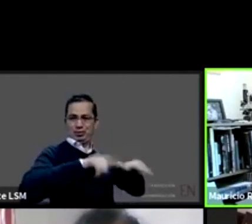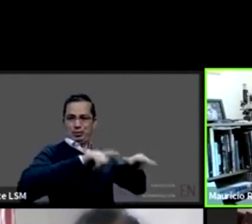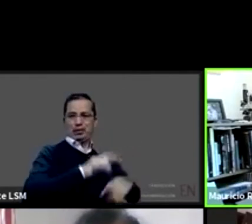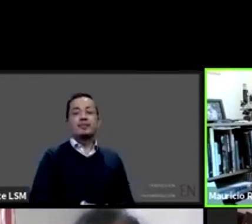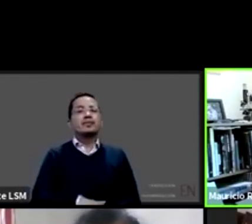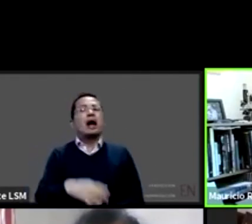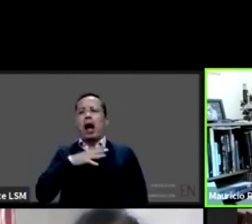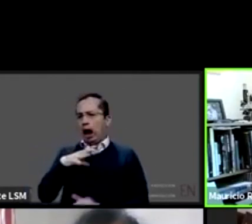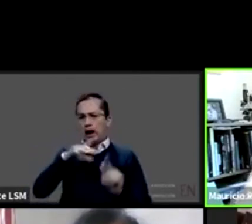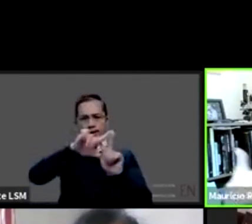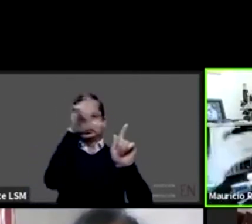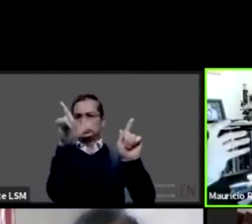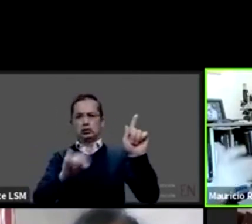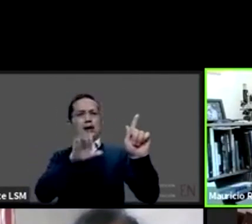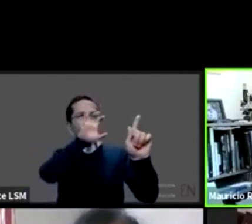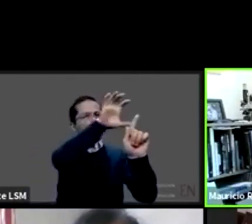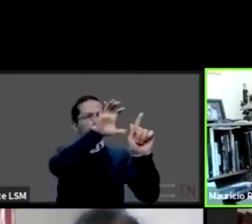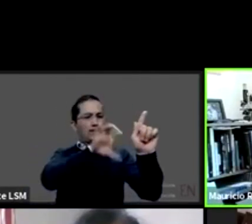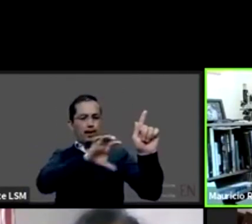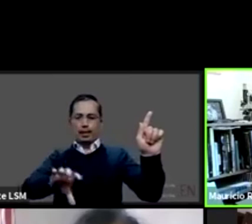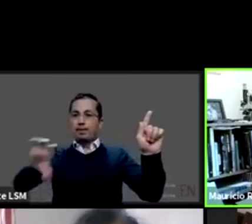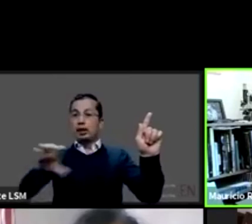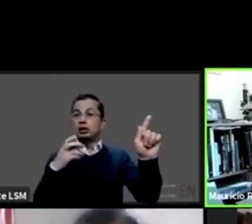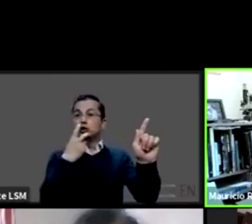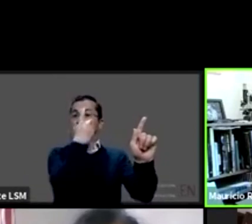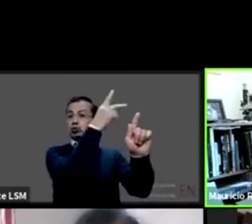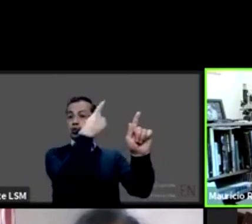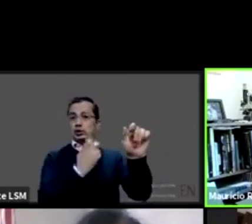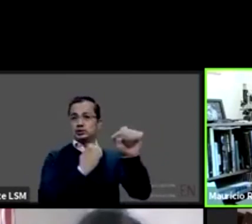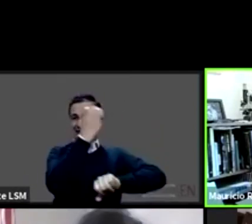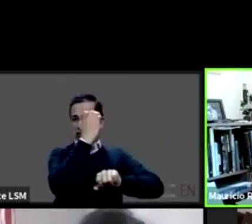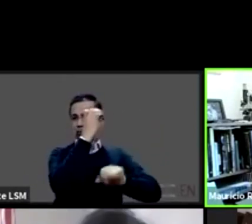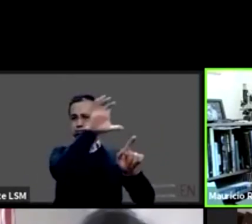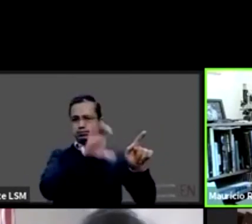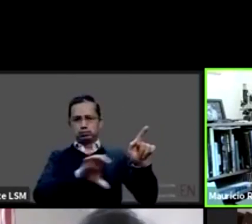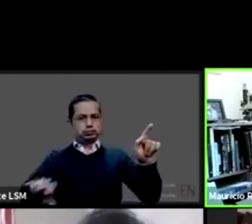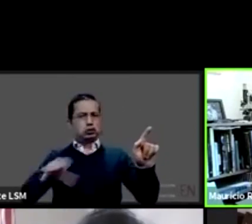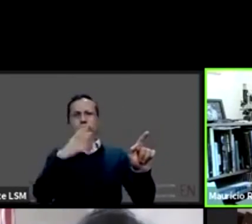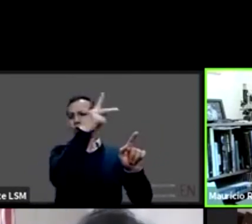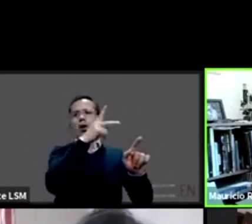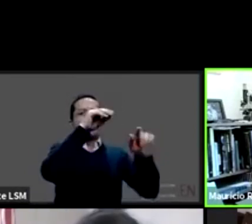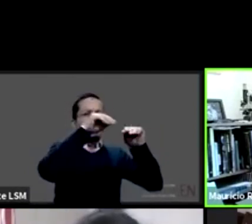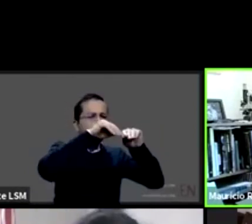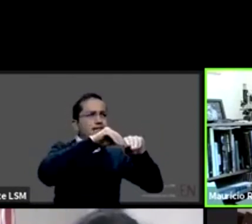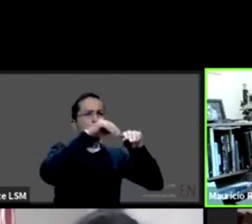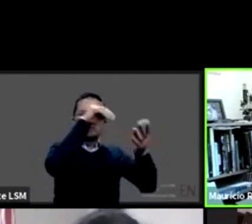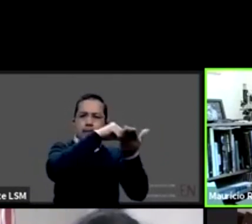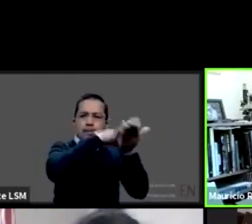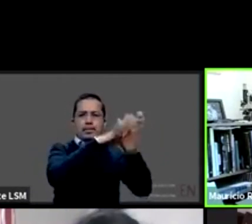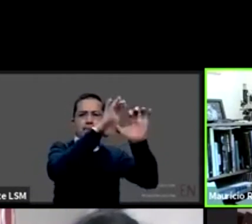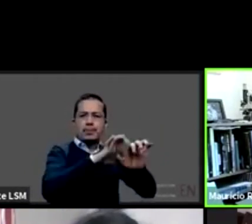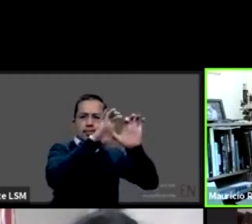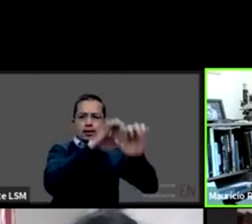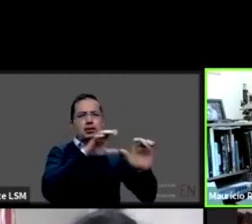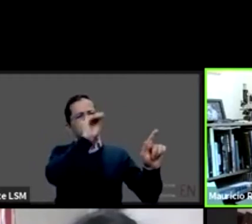pues en retro hacia el nivel central. En cada uno de los tramos sirve para ir tomando decisiones